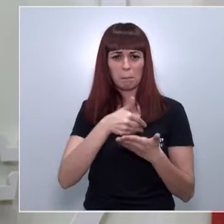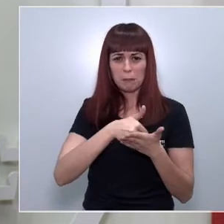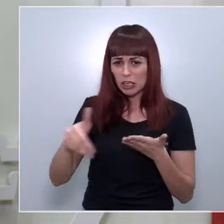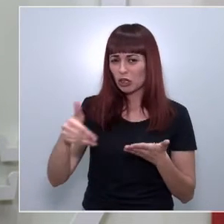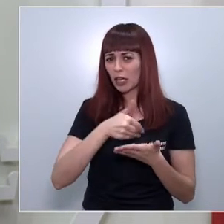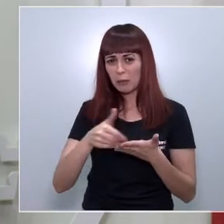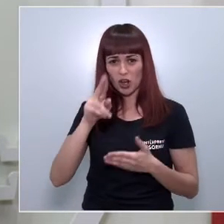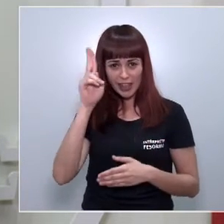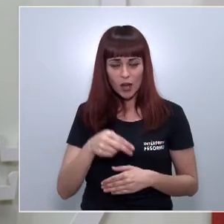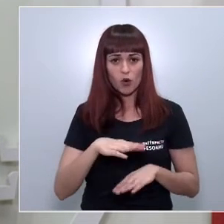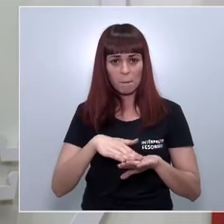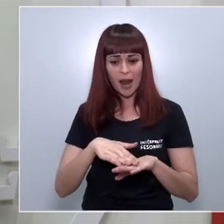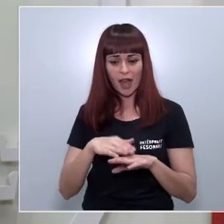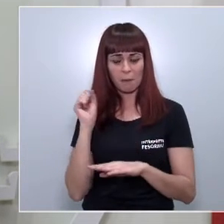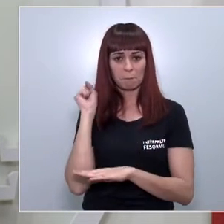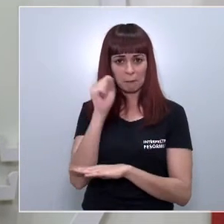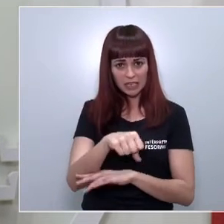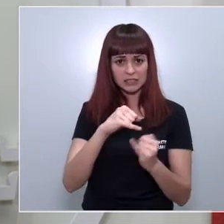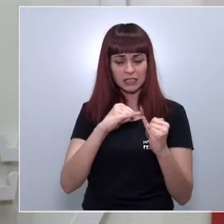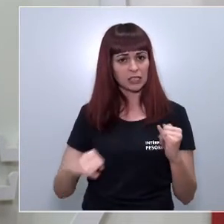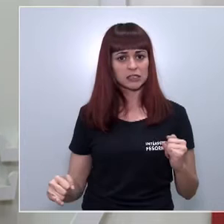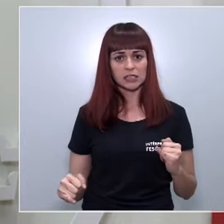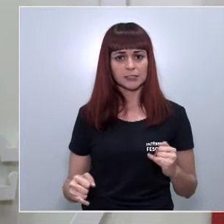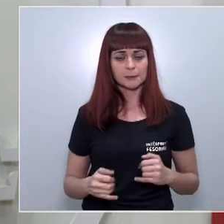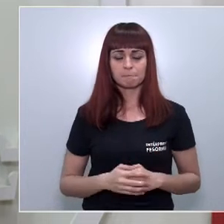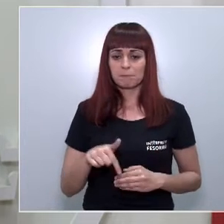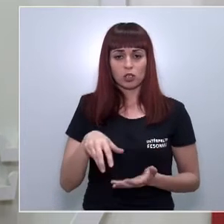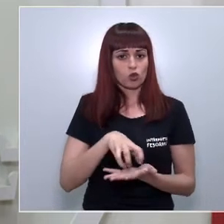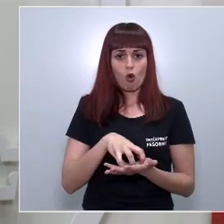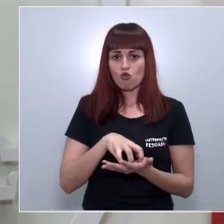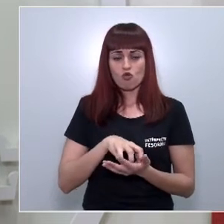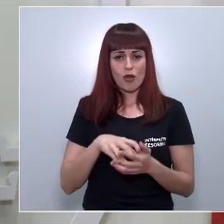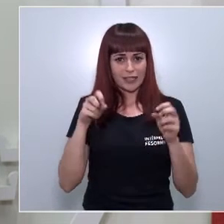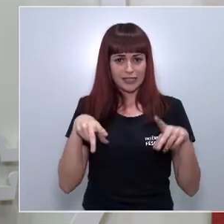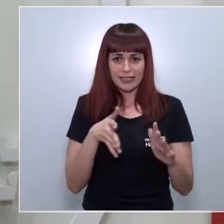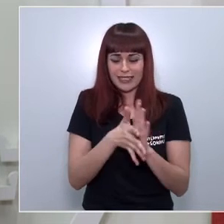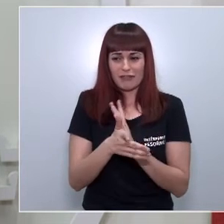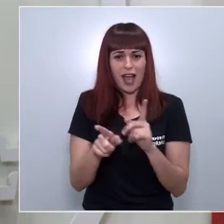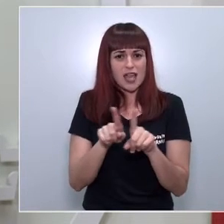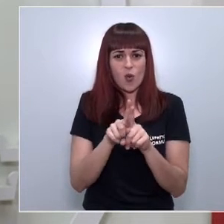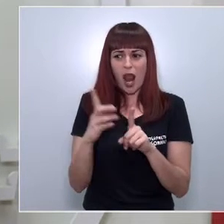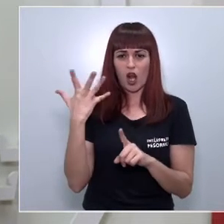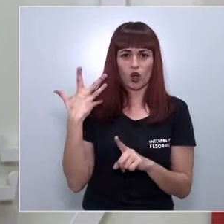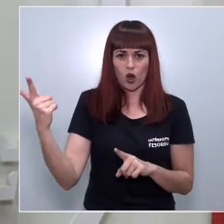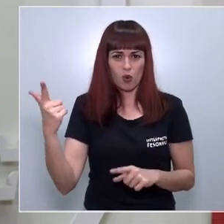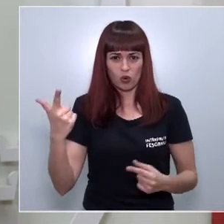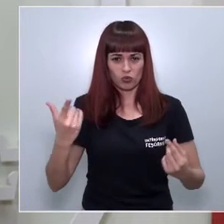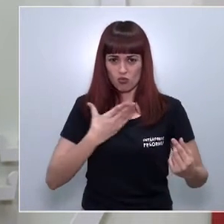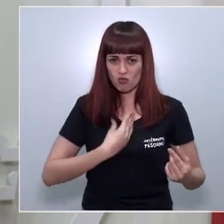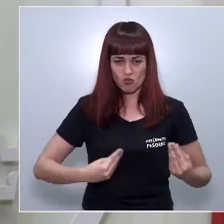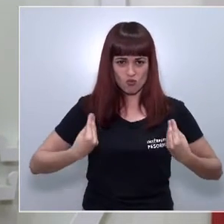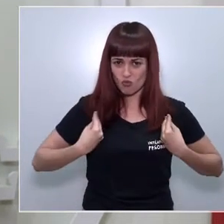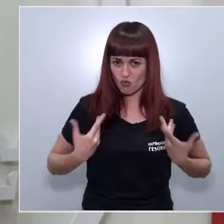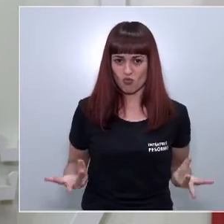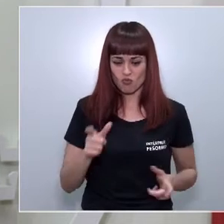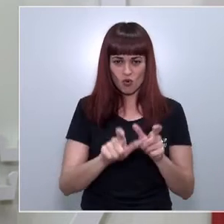frente a esta crisis. Esto es, sin duda alguna, un auténtico atraco a los murcianos y un insulto